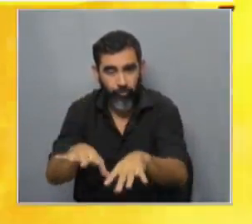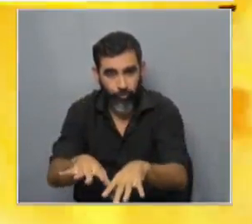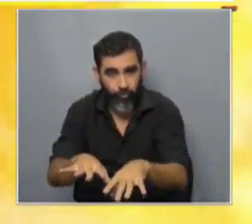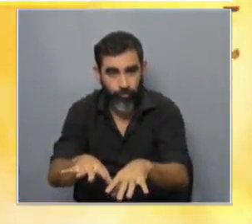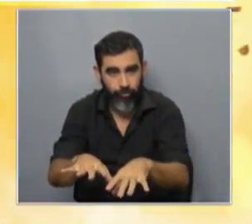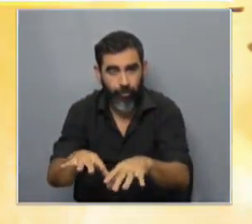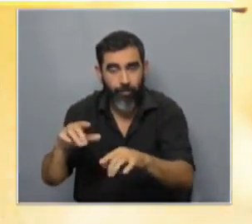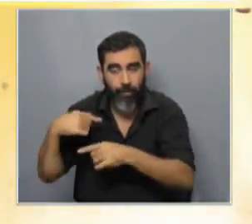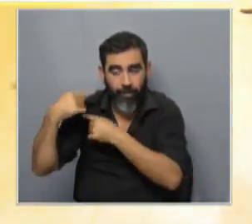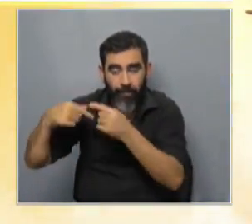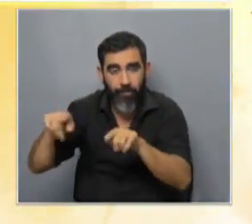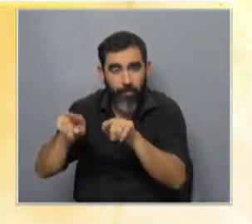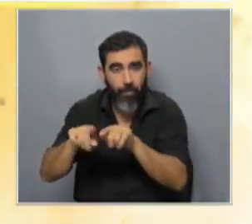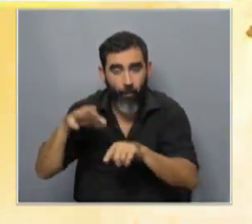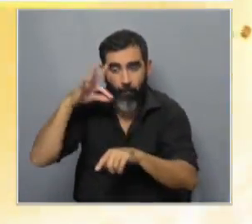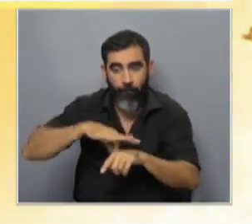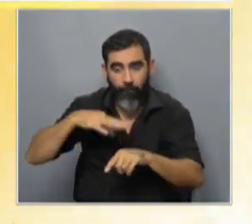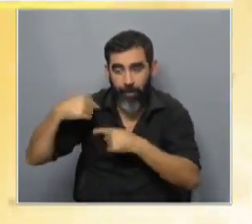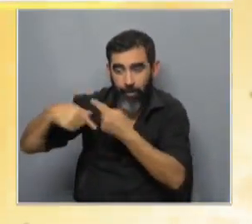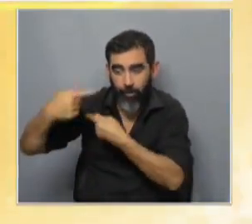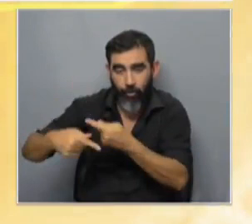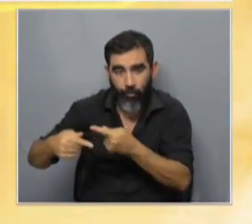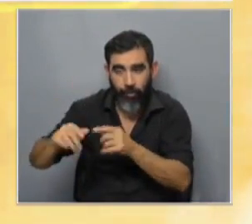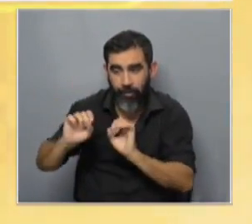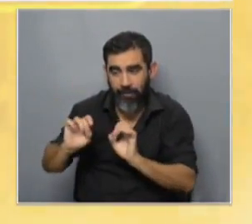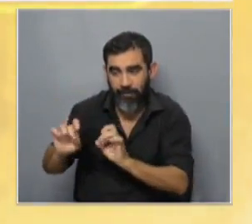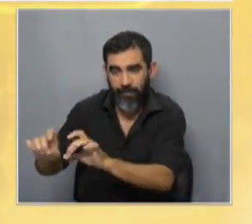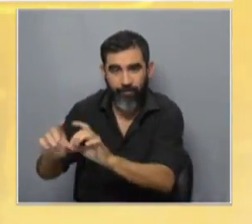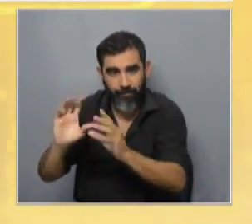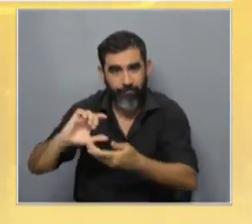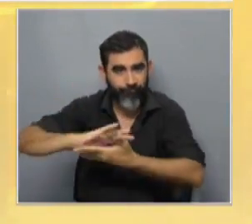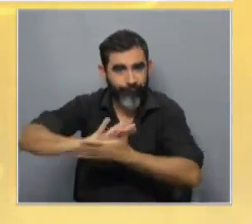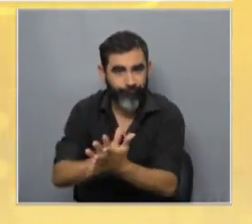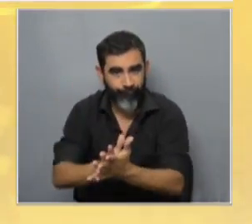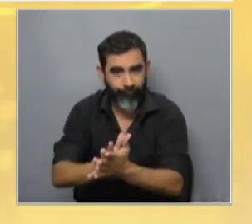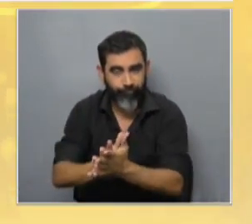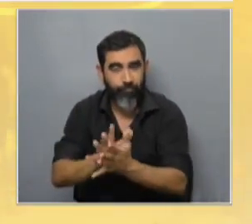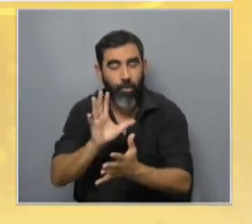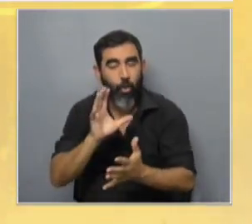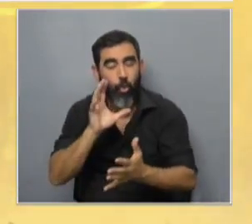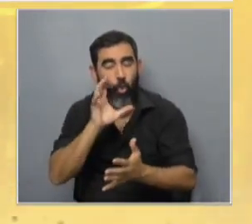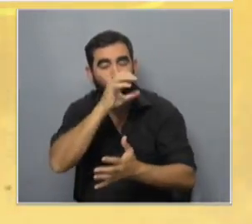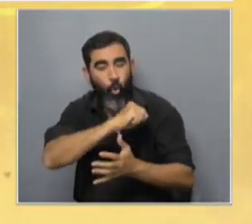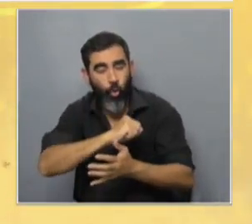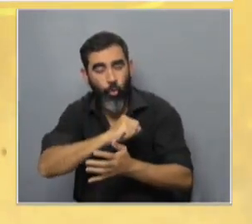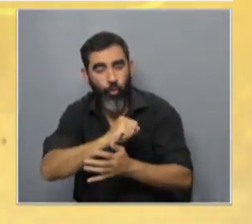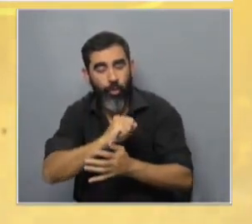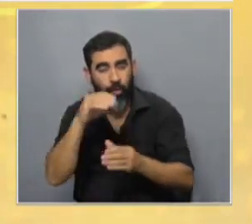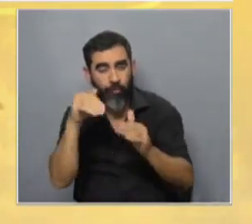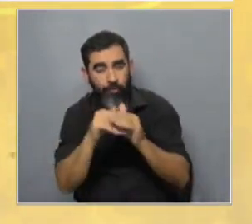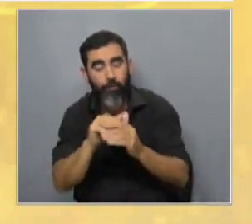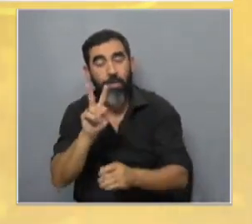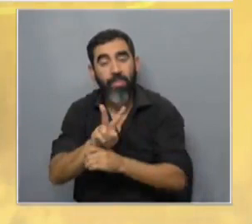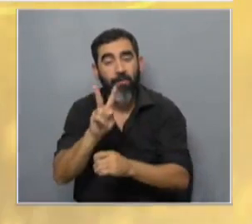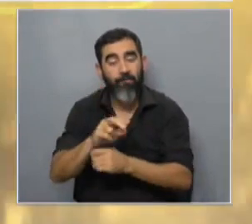descendientes de aquellos virus de los cuales guardan la memoria y destruirlos. Es un código de almacenamiento, es un mecanismo de defensa del sistema